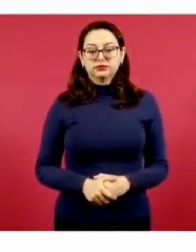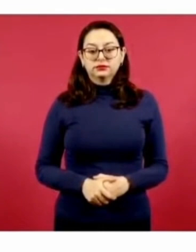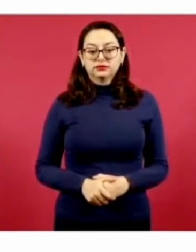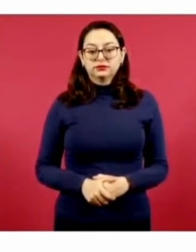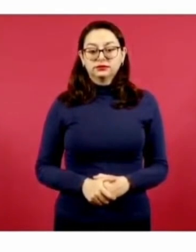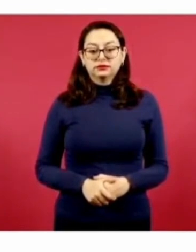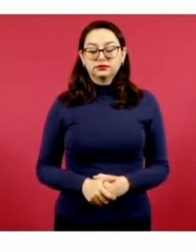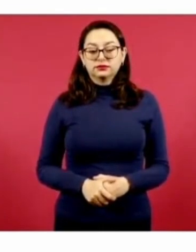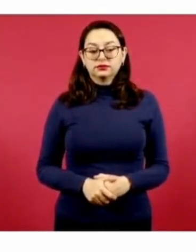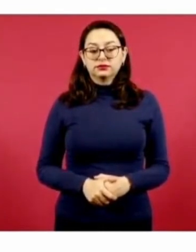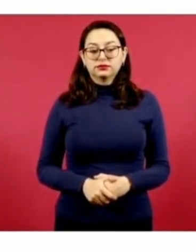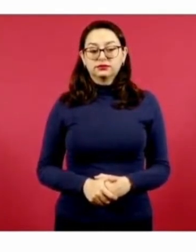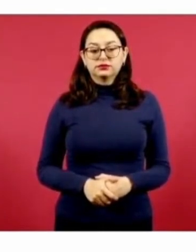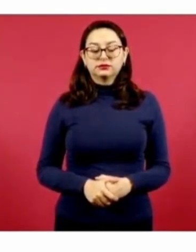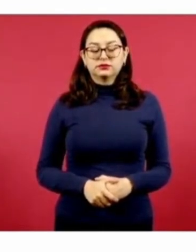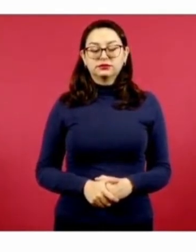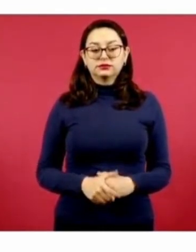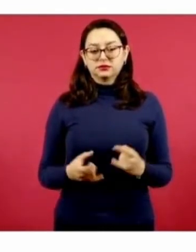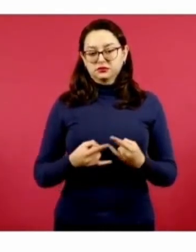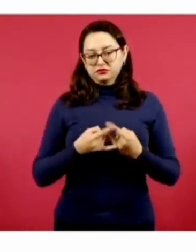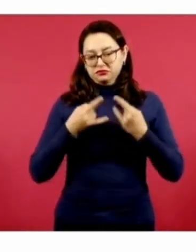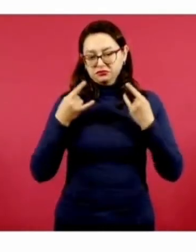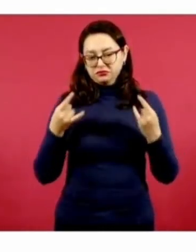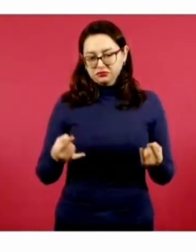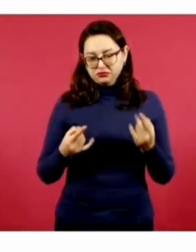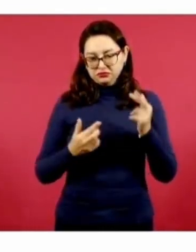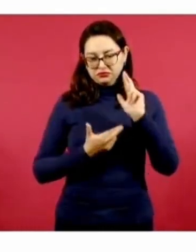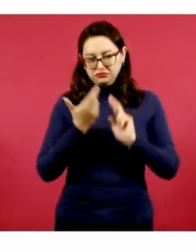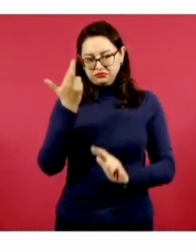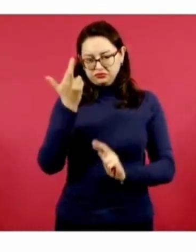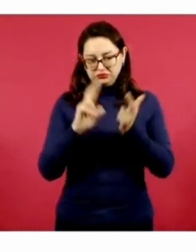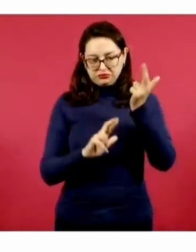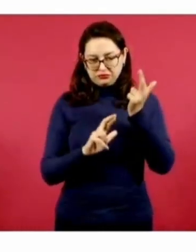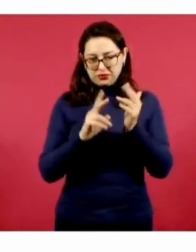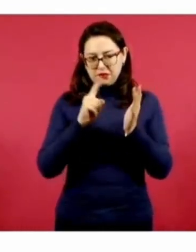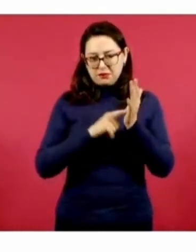Y es una crónica de la Revolución, del 19 al 36.